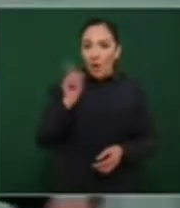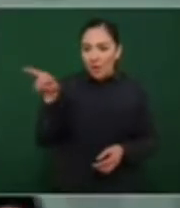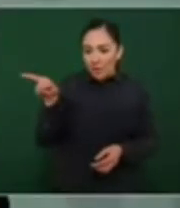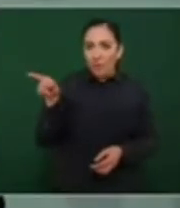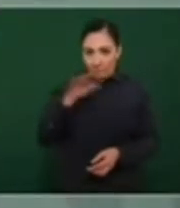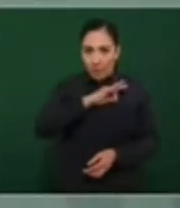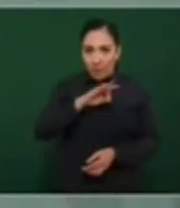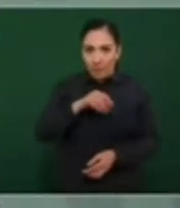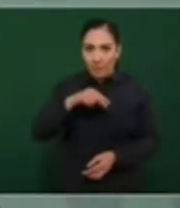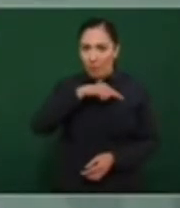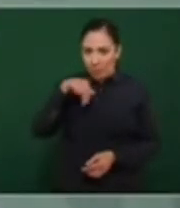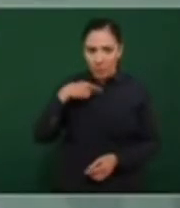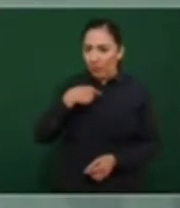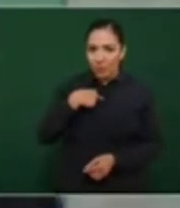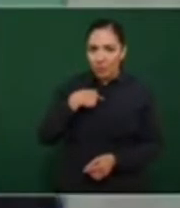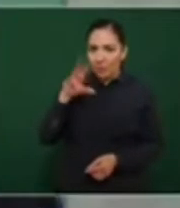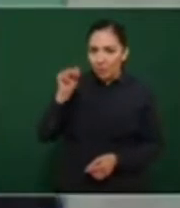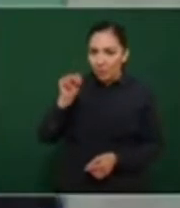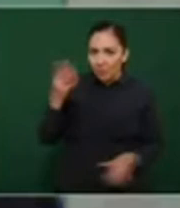para otros, ¿no?